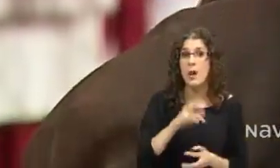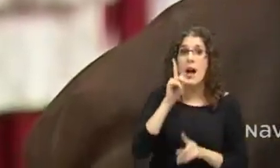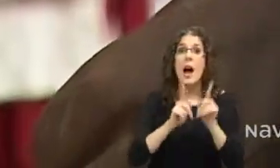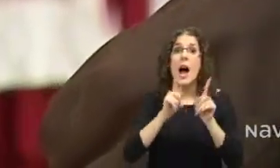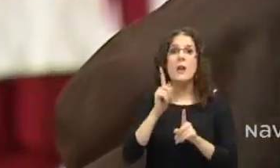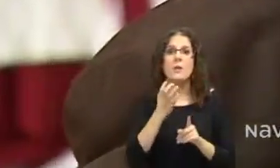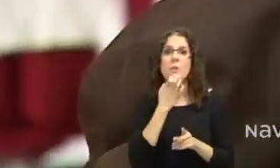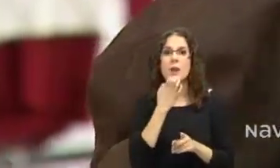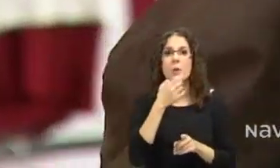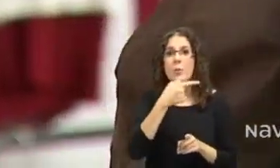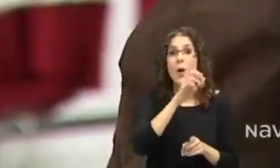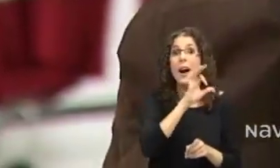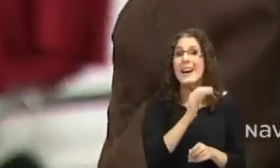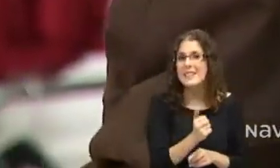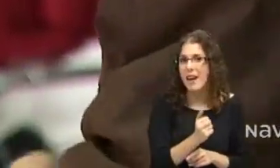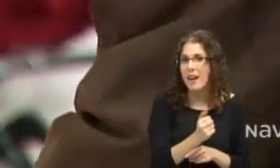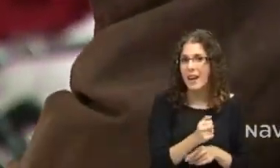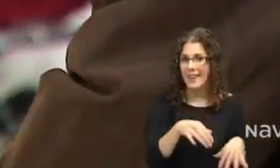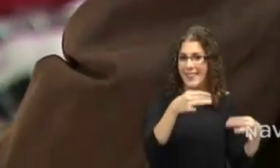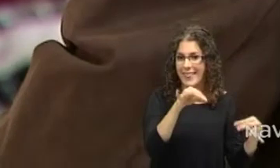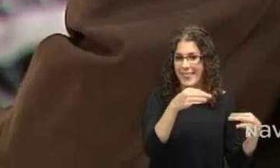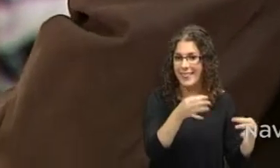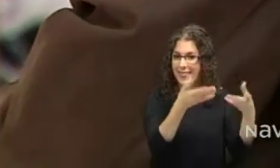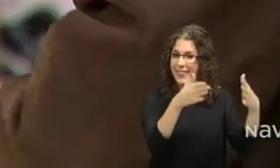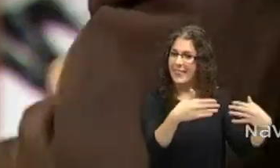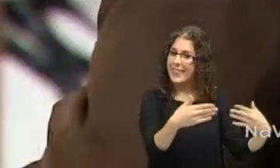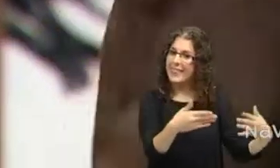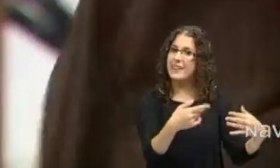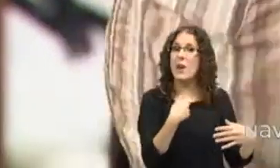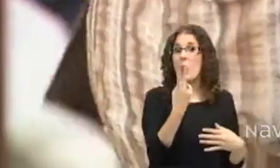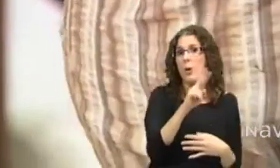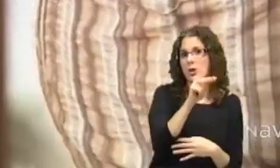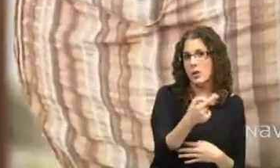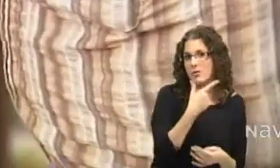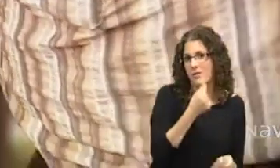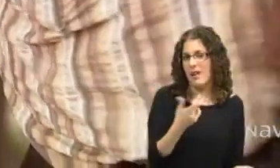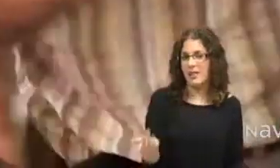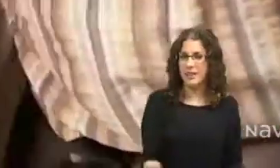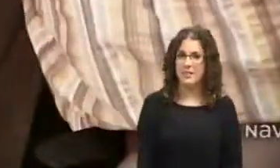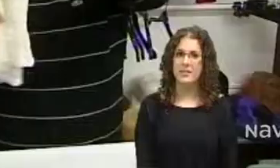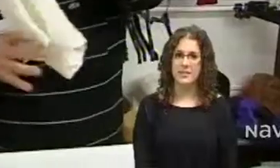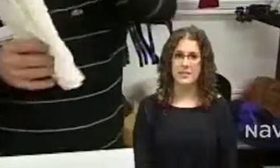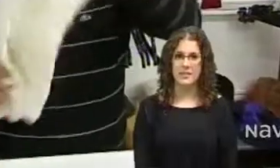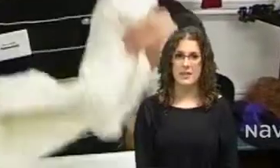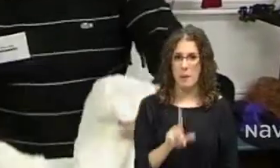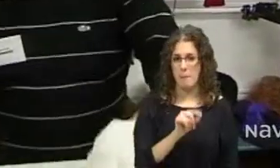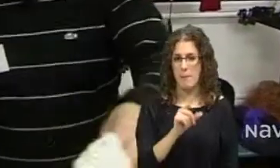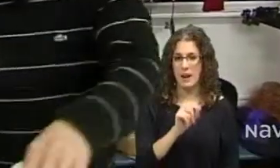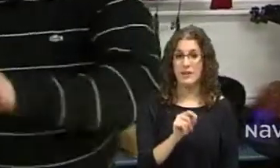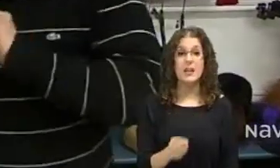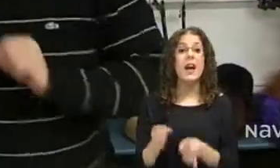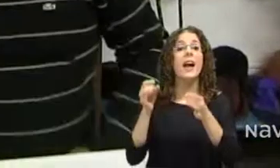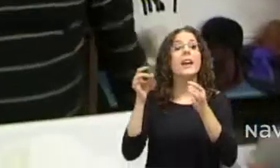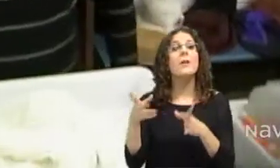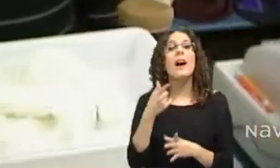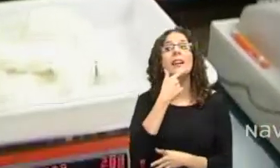poco, tipo gasa, que sale por 2 euros. Es muy económico en ese aspecto. Pues es tan sencillo como cuando se va a la frutería. Se